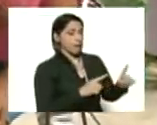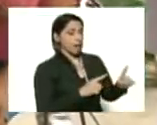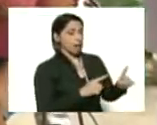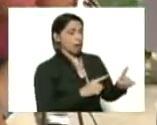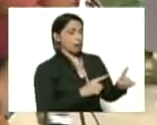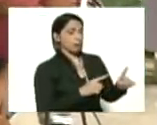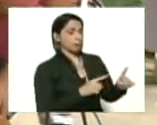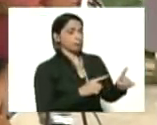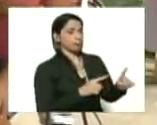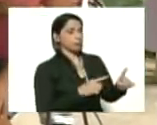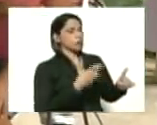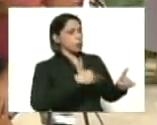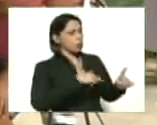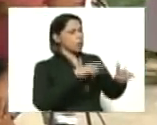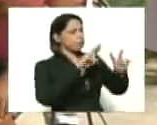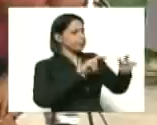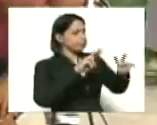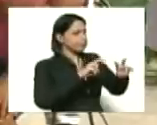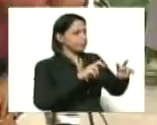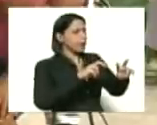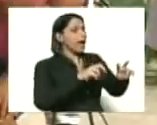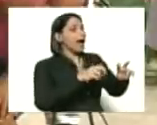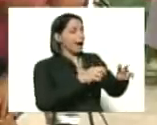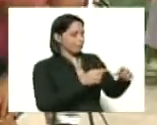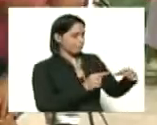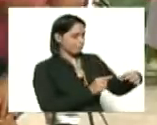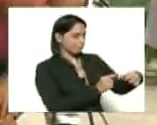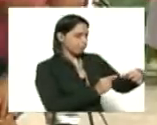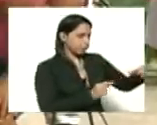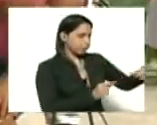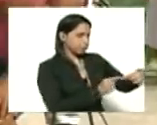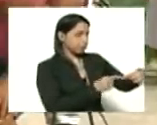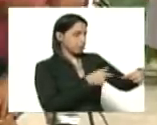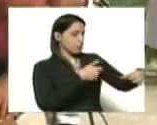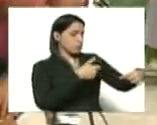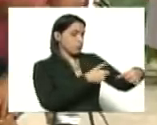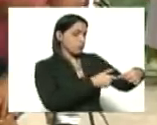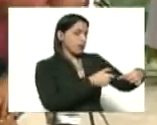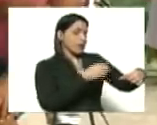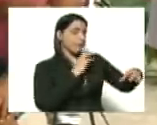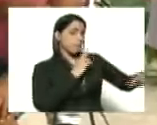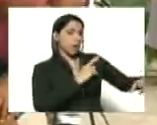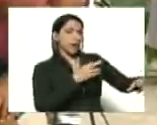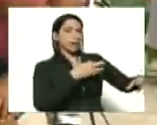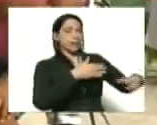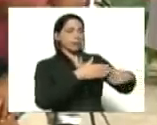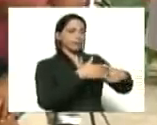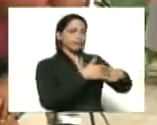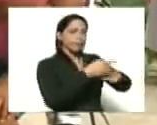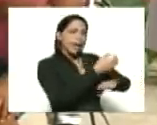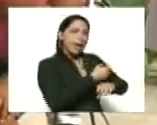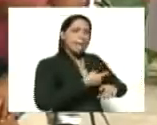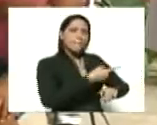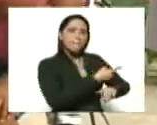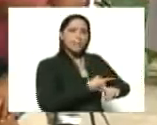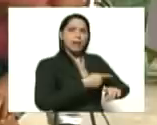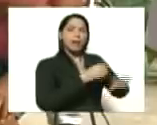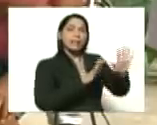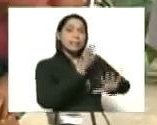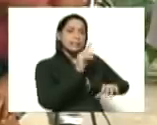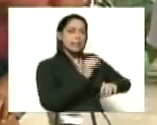la muestra y aplicarla en el reactivo que tenemos que esperar un lapso de 15 minutos para